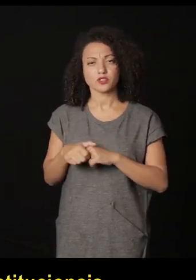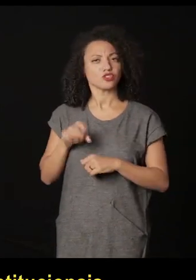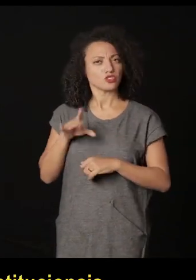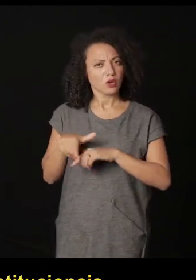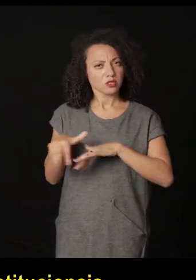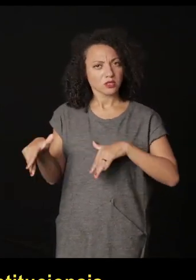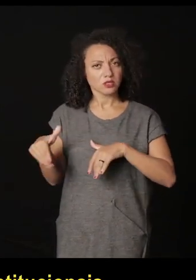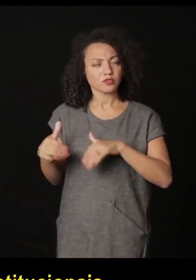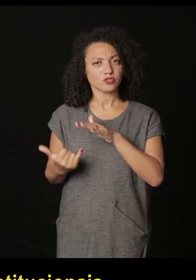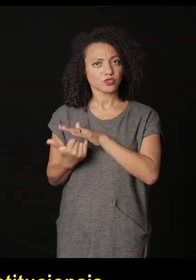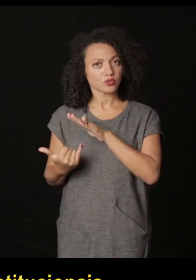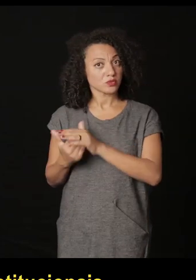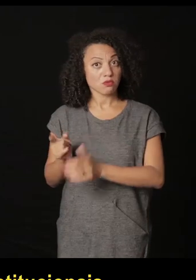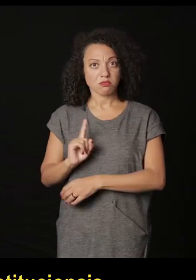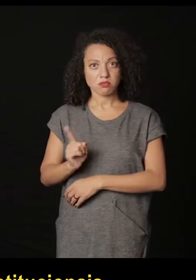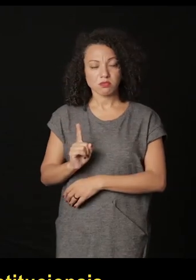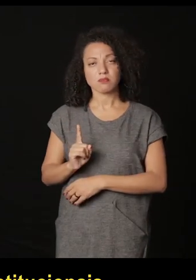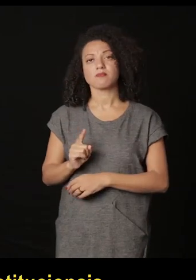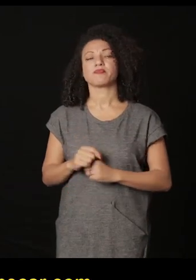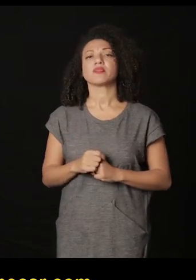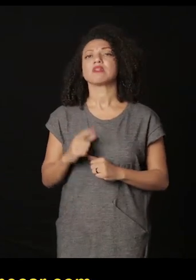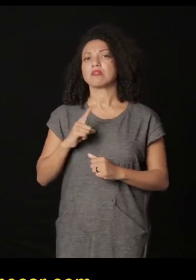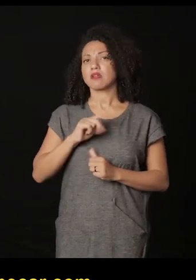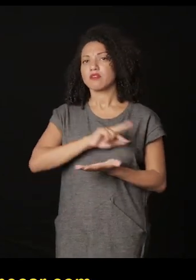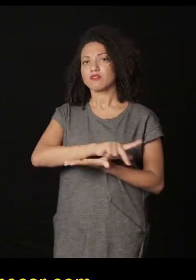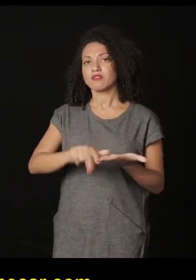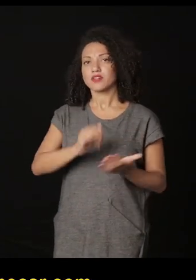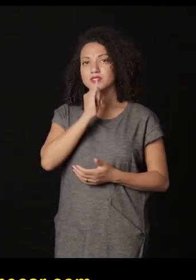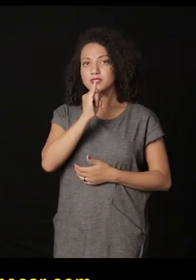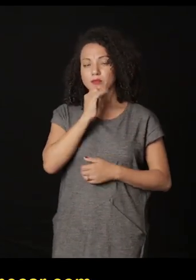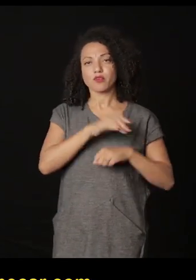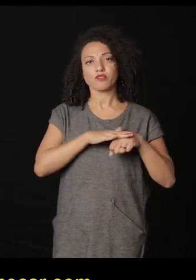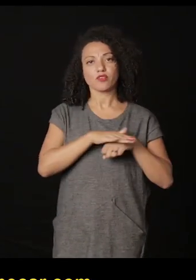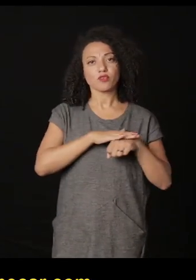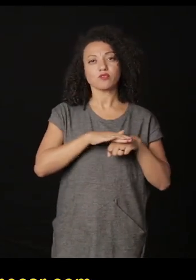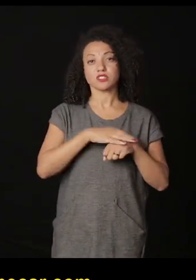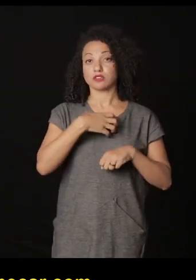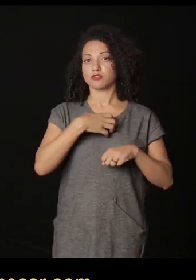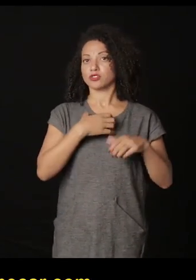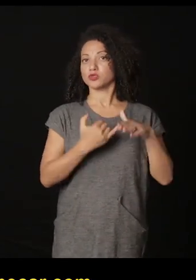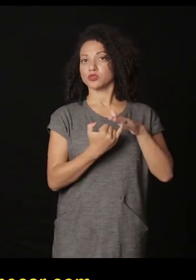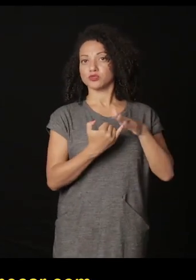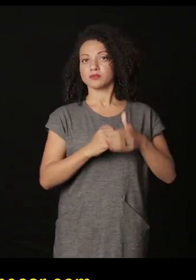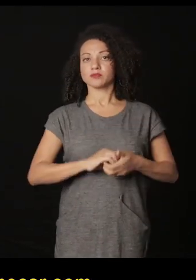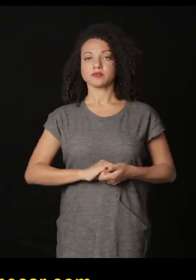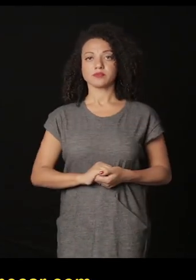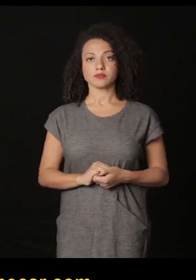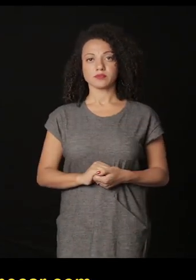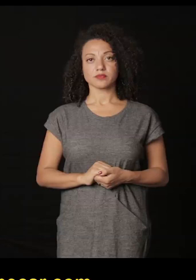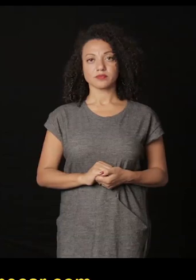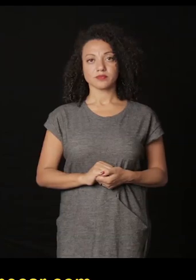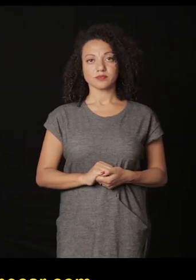no solamente con los archivos institucionales les traigo varios ejemplos voy a empezar con los institucionales propiamente